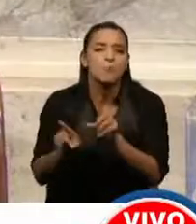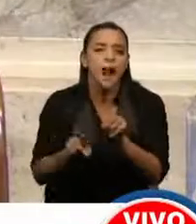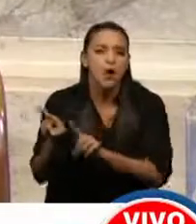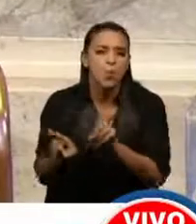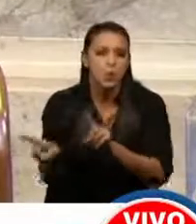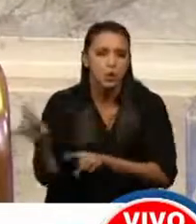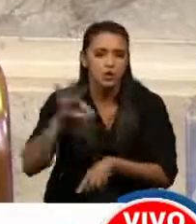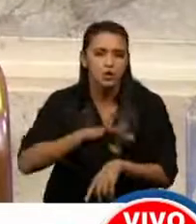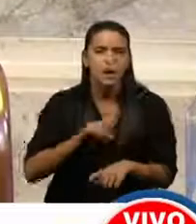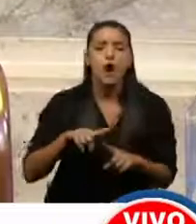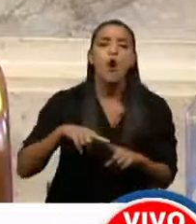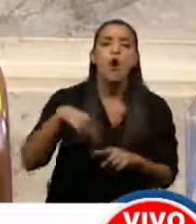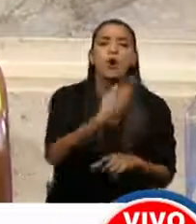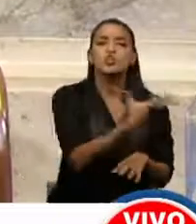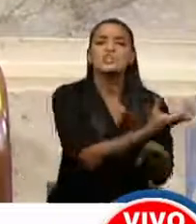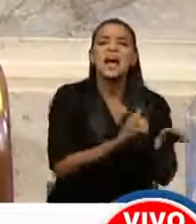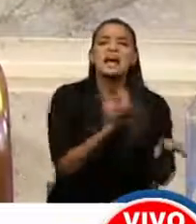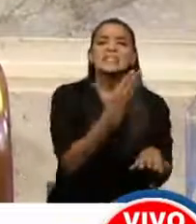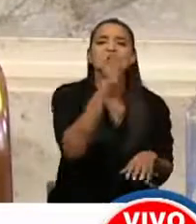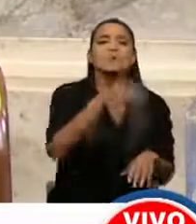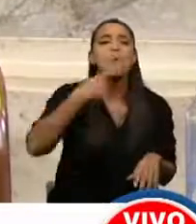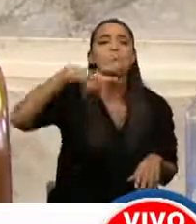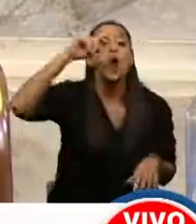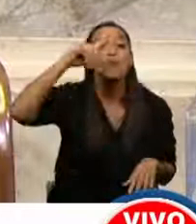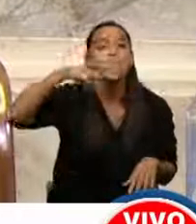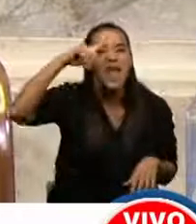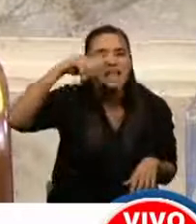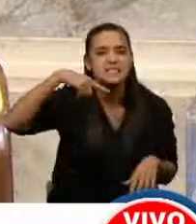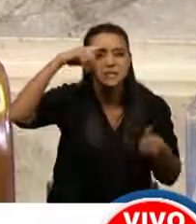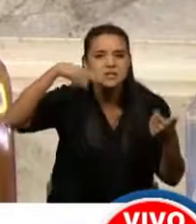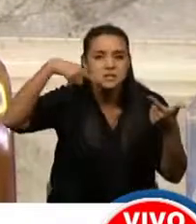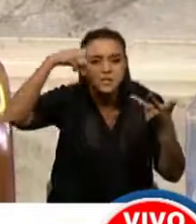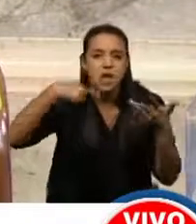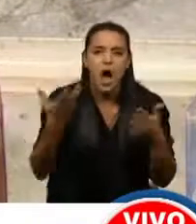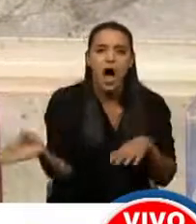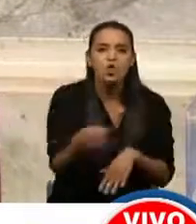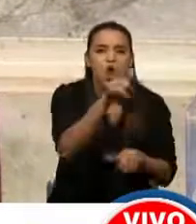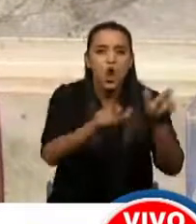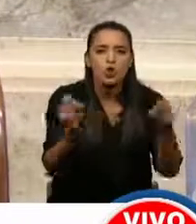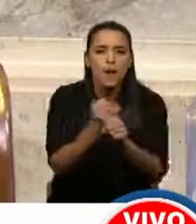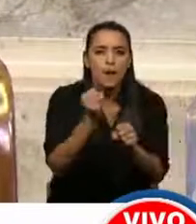asalariados, y por otro lado le saca el 5% mensualmente a todos los trabajadores del país.